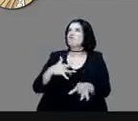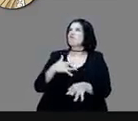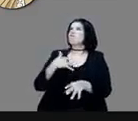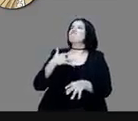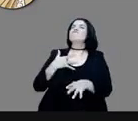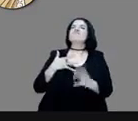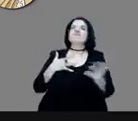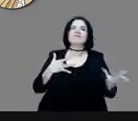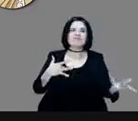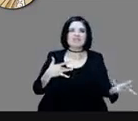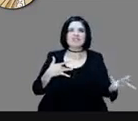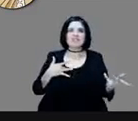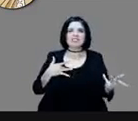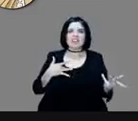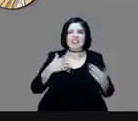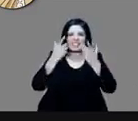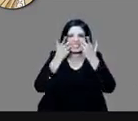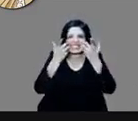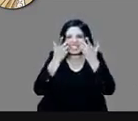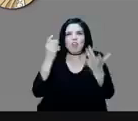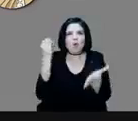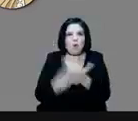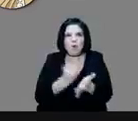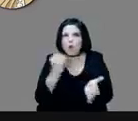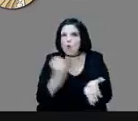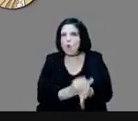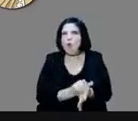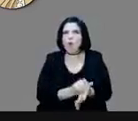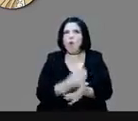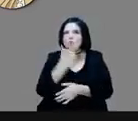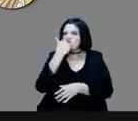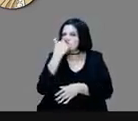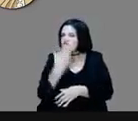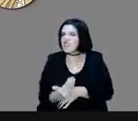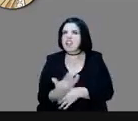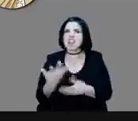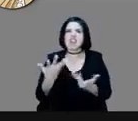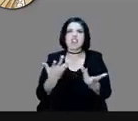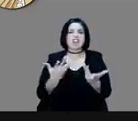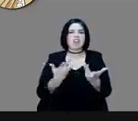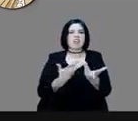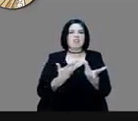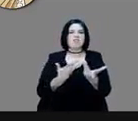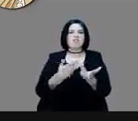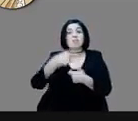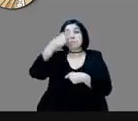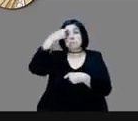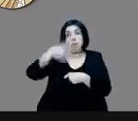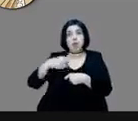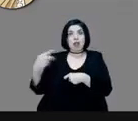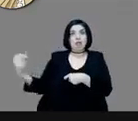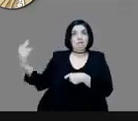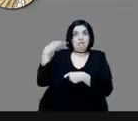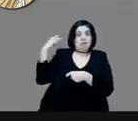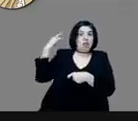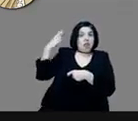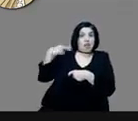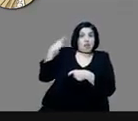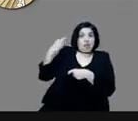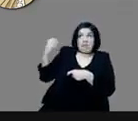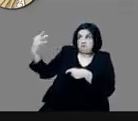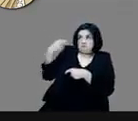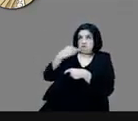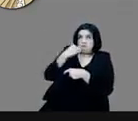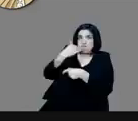de hacerse de oro, de gozar prebendas ante la colonia por medio de la conquista,